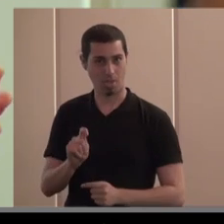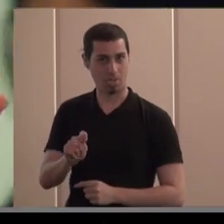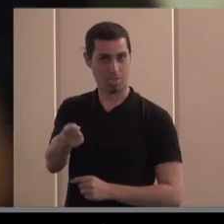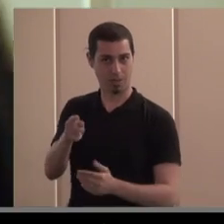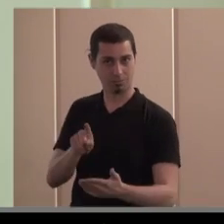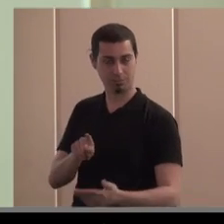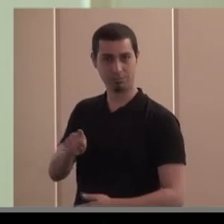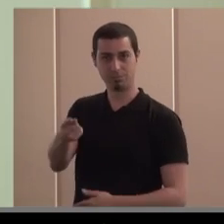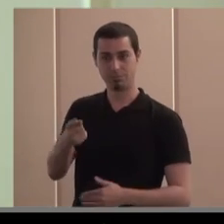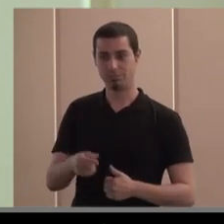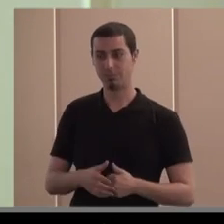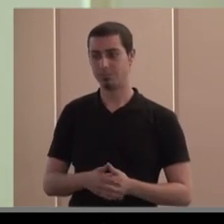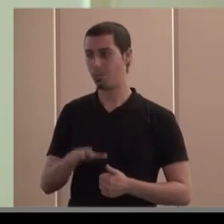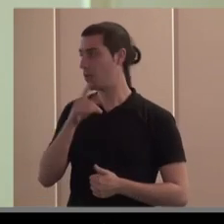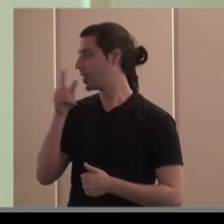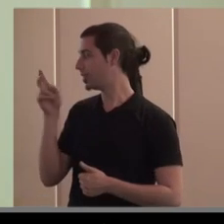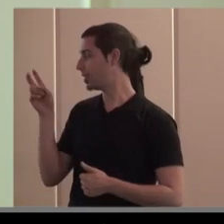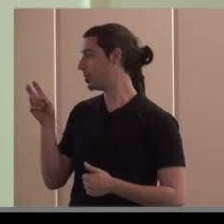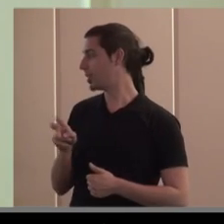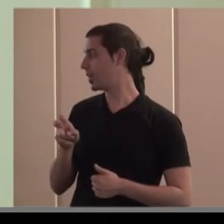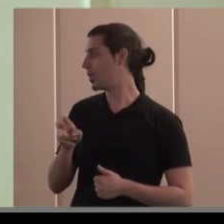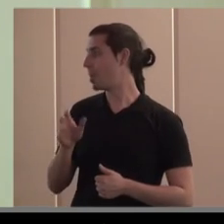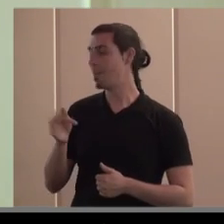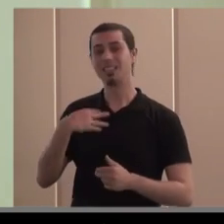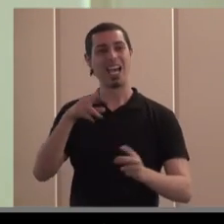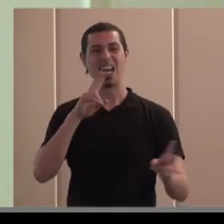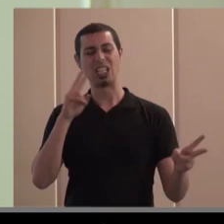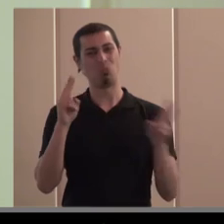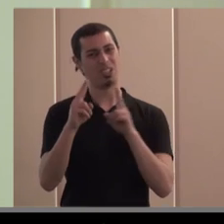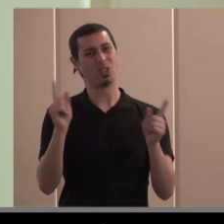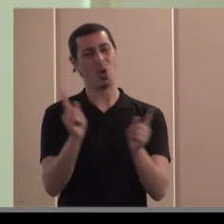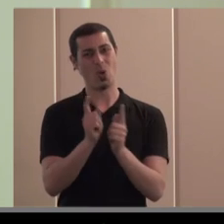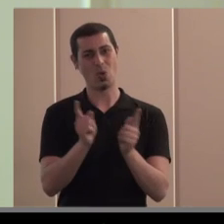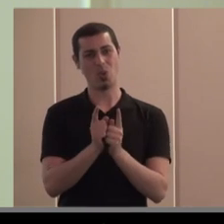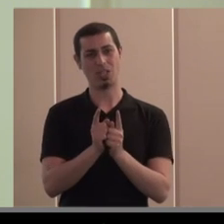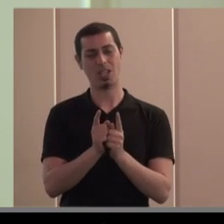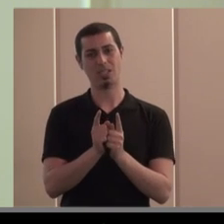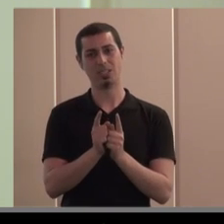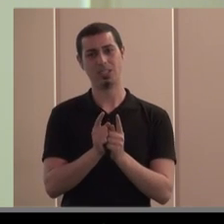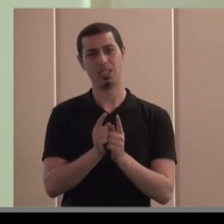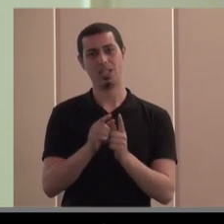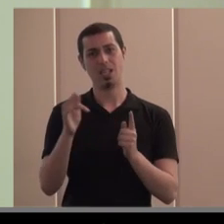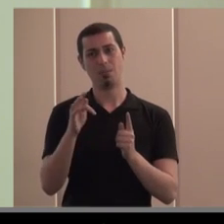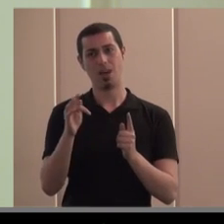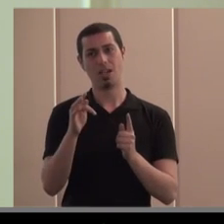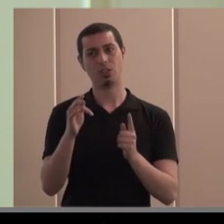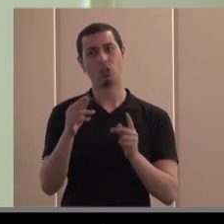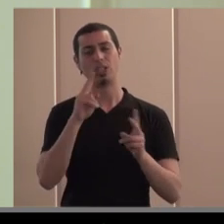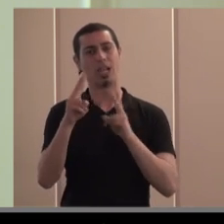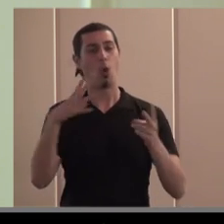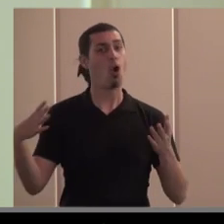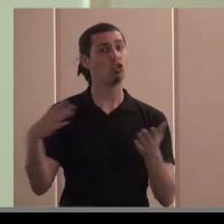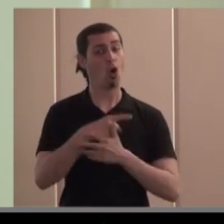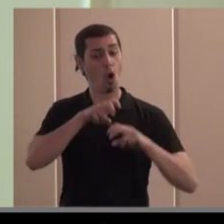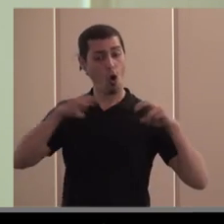bueno os han invitado tres veces y las respuestas están bien concisas y además no necesariamente contestamos todos según la